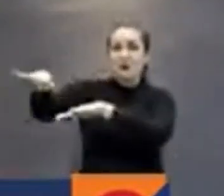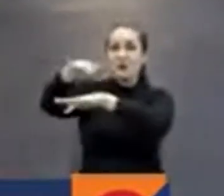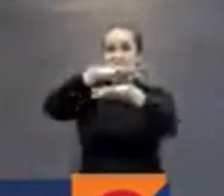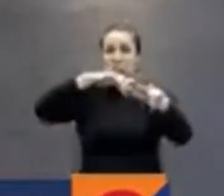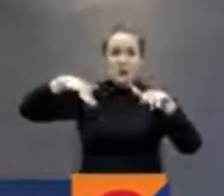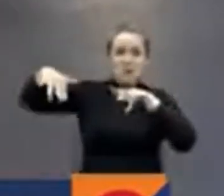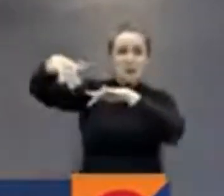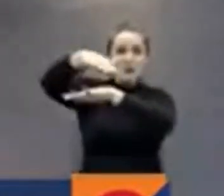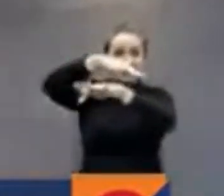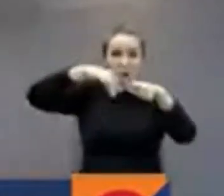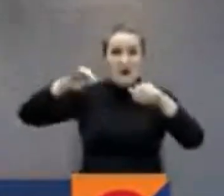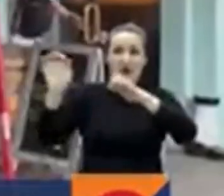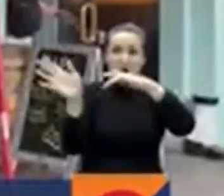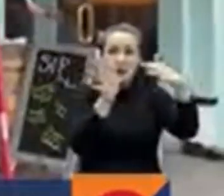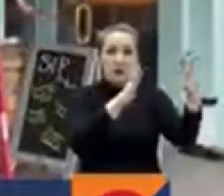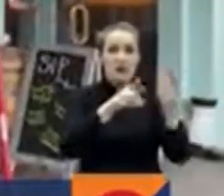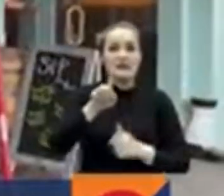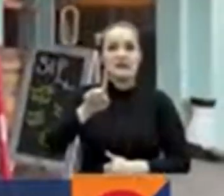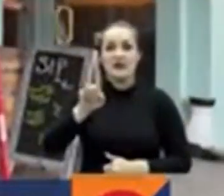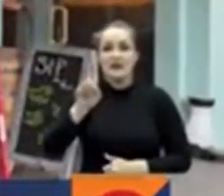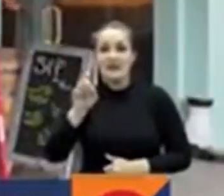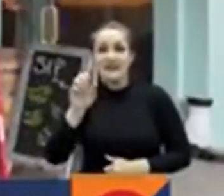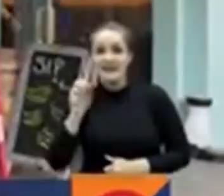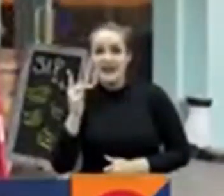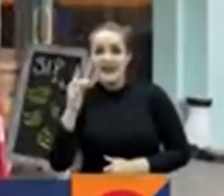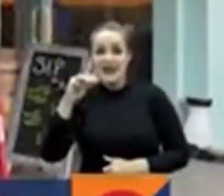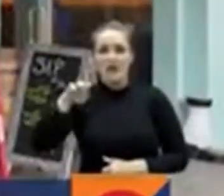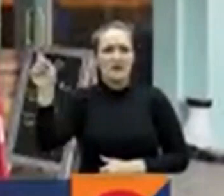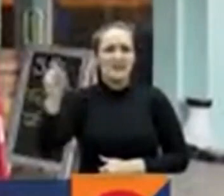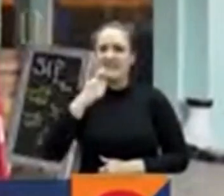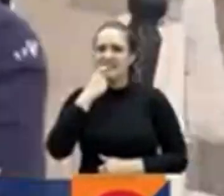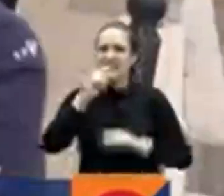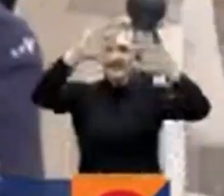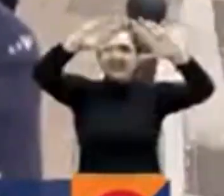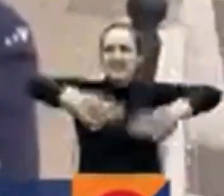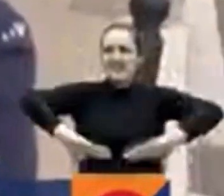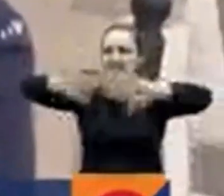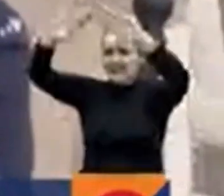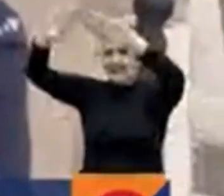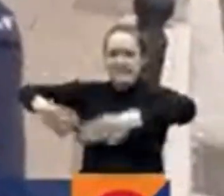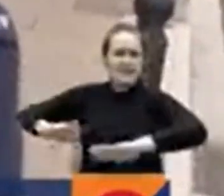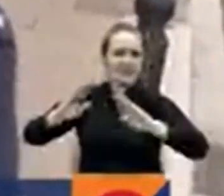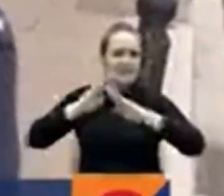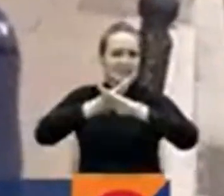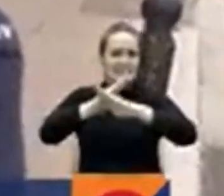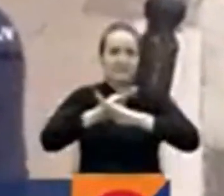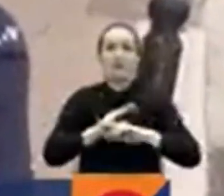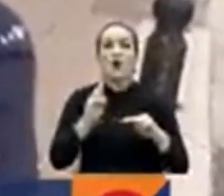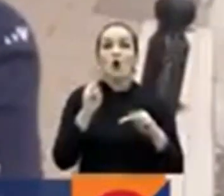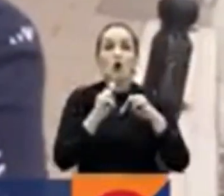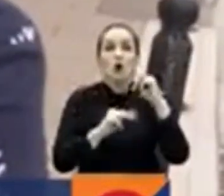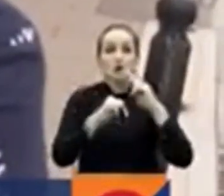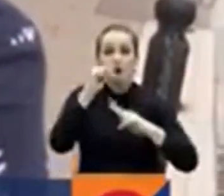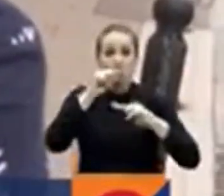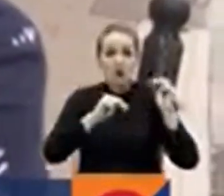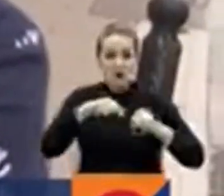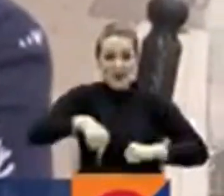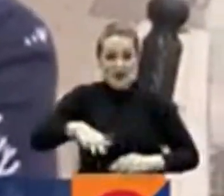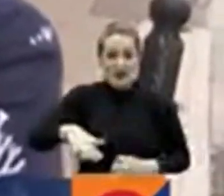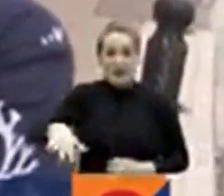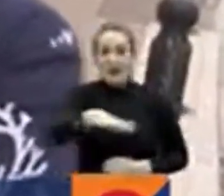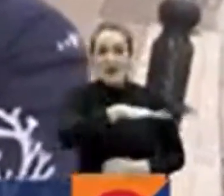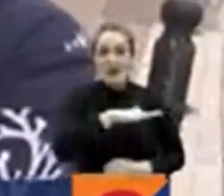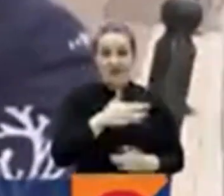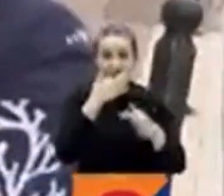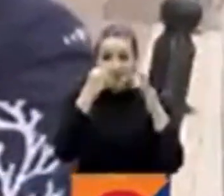160 kilómetros por hora tenía este blindaje para resistir. La construcción de las Bermudas realmente